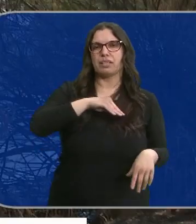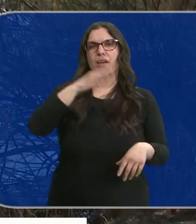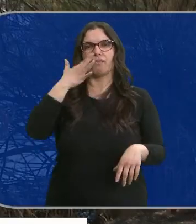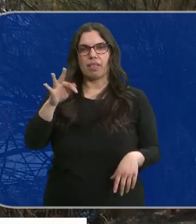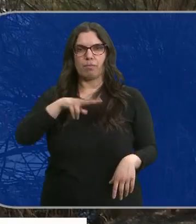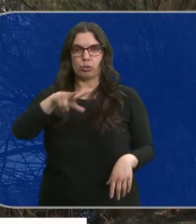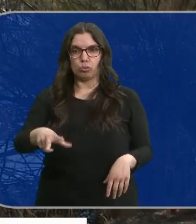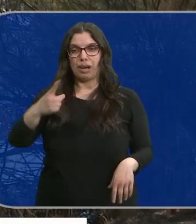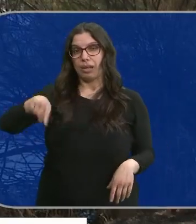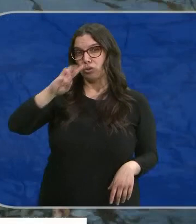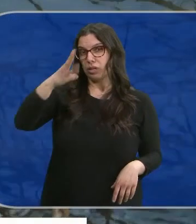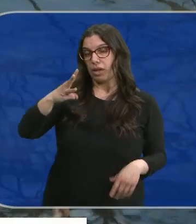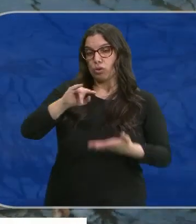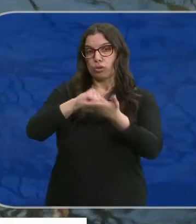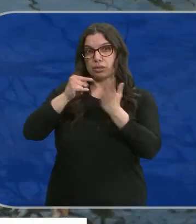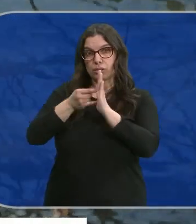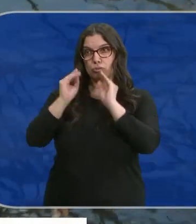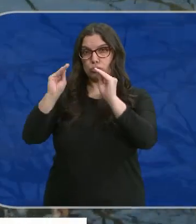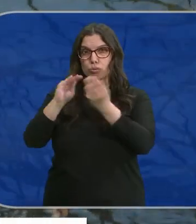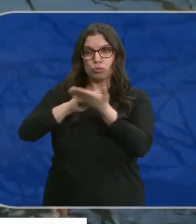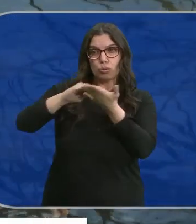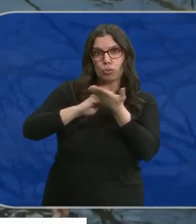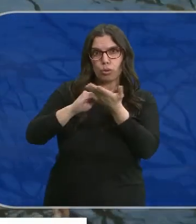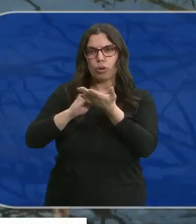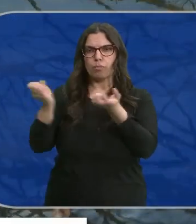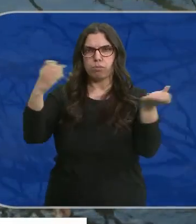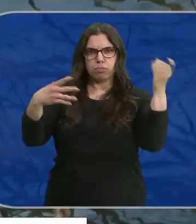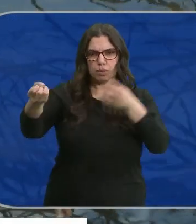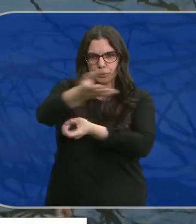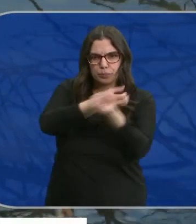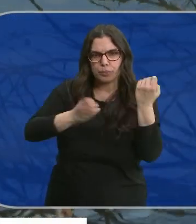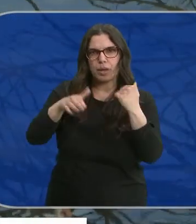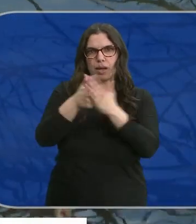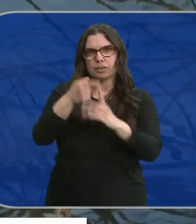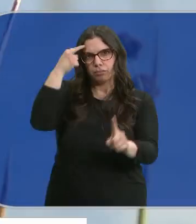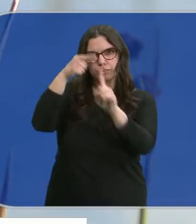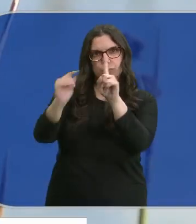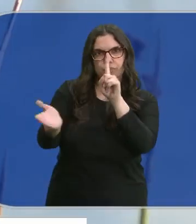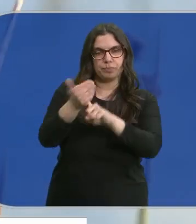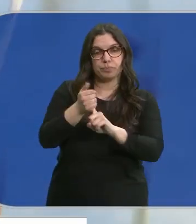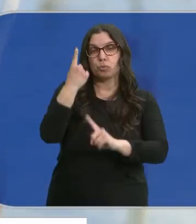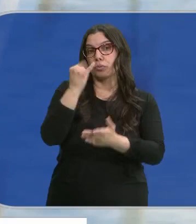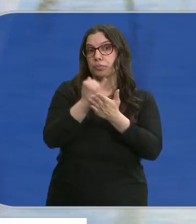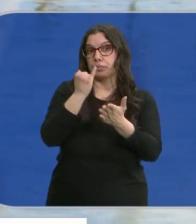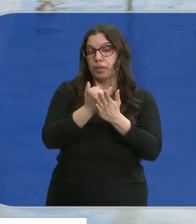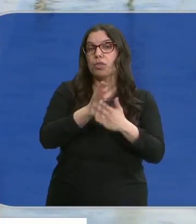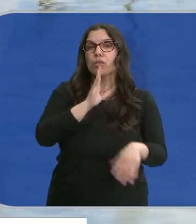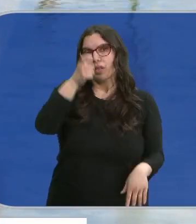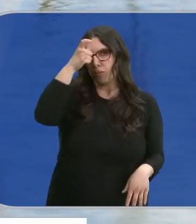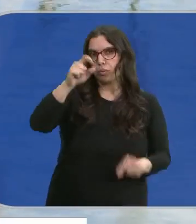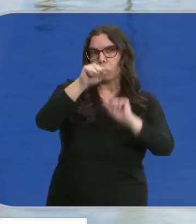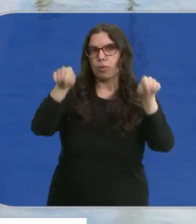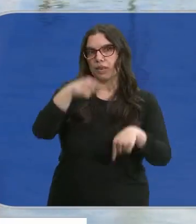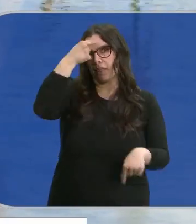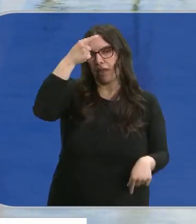aportarán durante tres años sus soluciones tecnológicas innovadoras para alcanzar esta meta. Una de las experiencias pilotos se implementará en el municipio